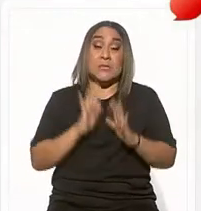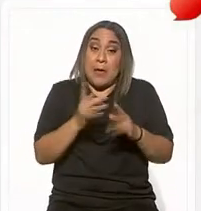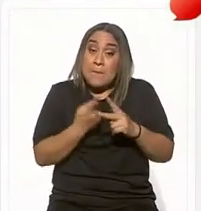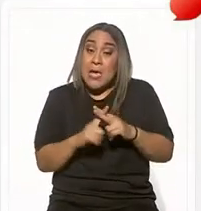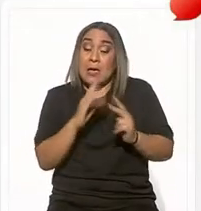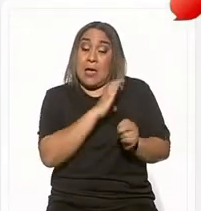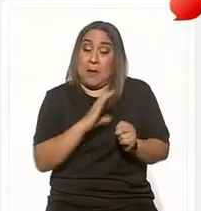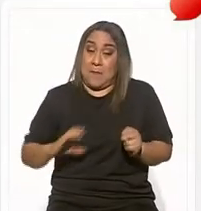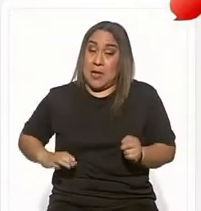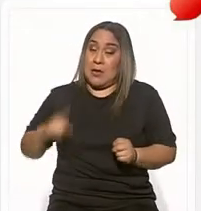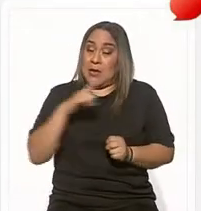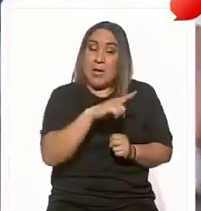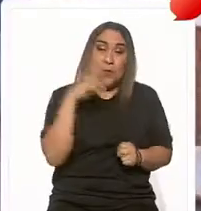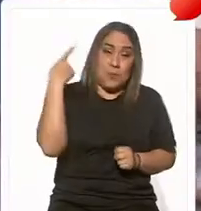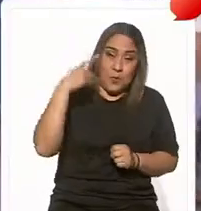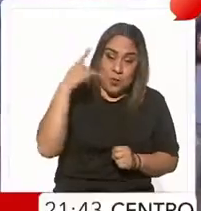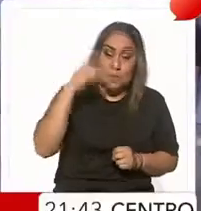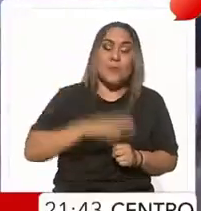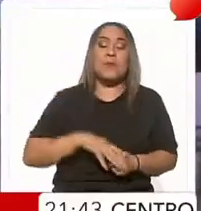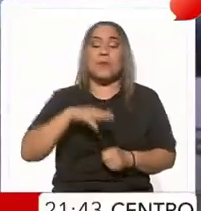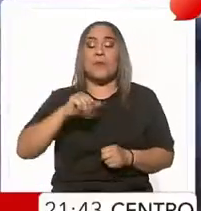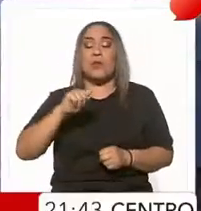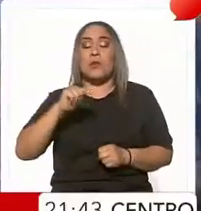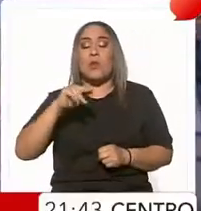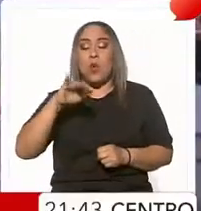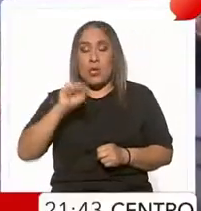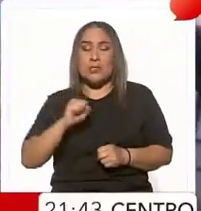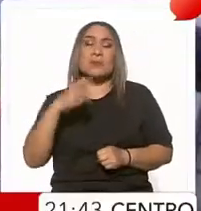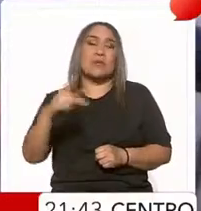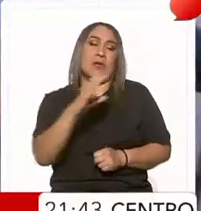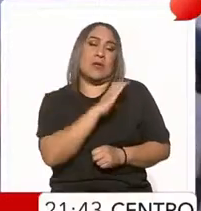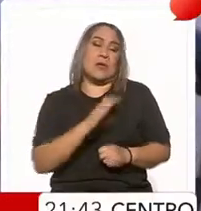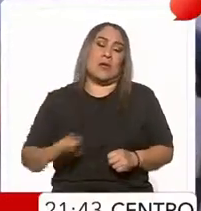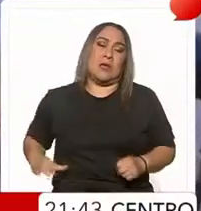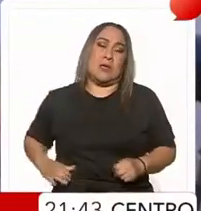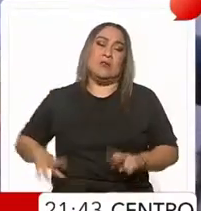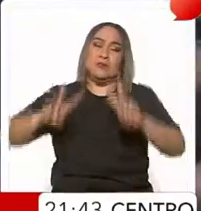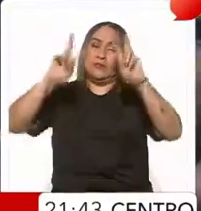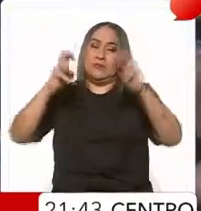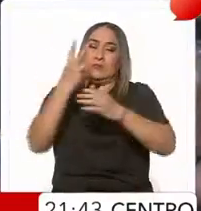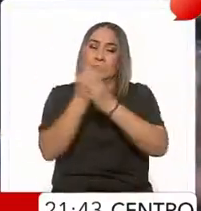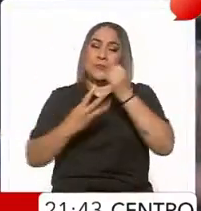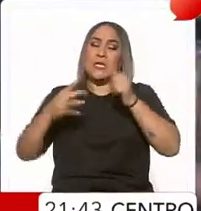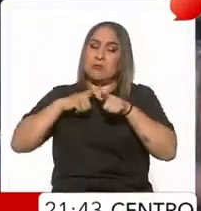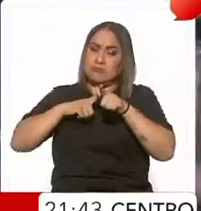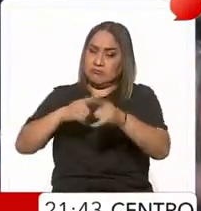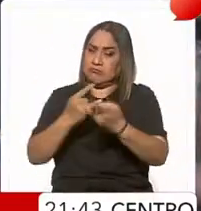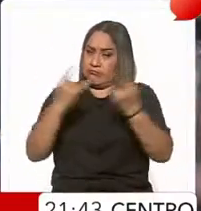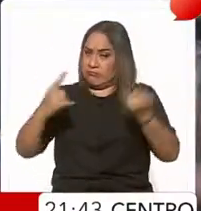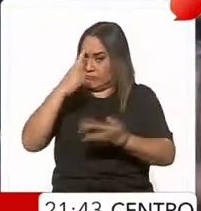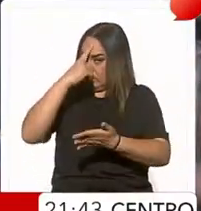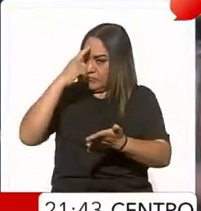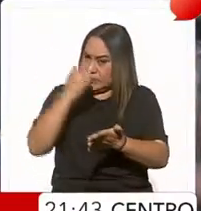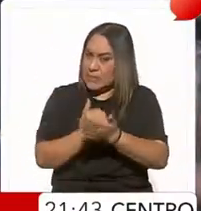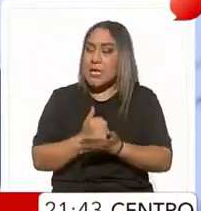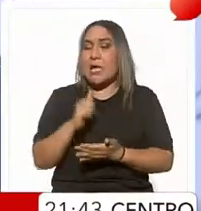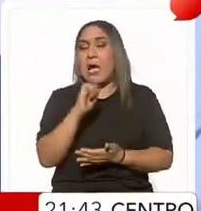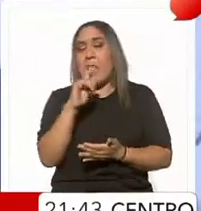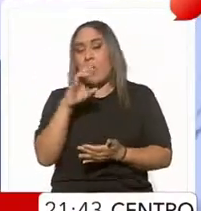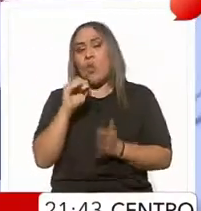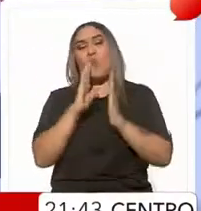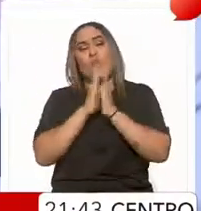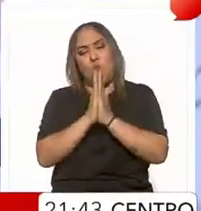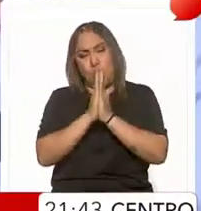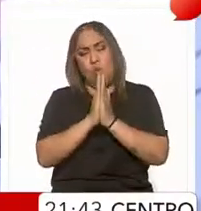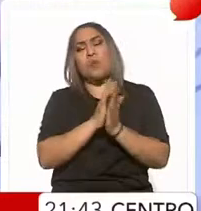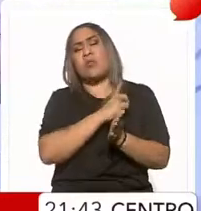campañas en Puebla, en Izúcar de Matamoros, el candidato de la coalición Sigamos Haciendo Historia, Alejandro Armenta, pidió voto parejo